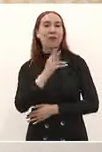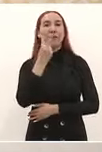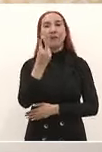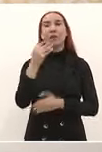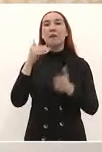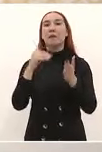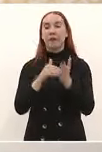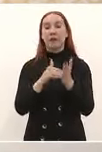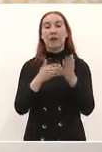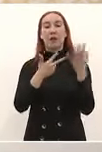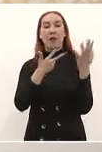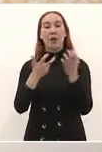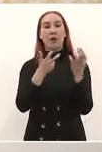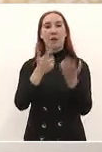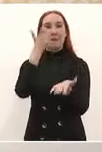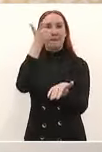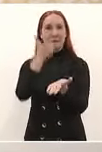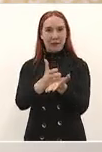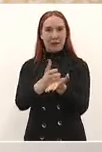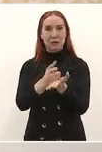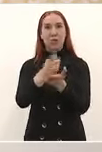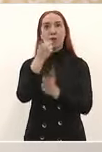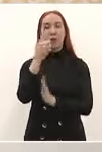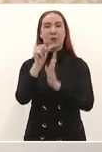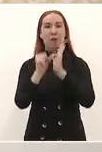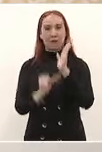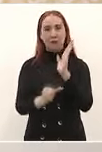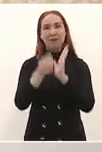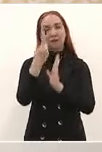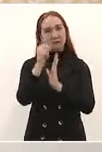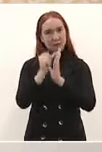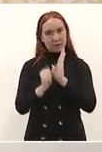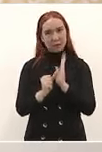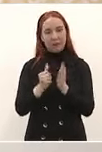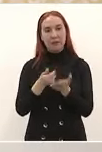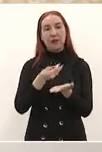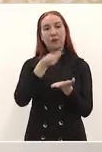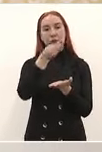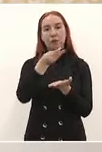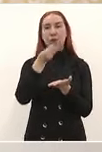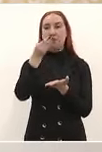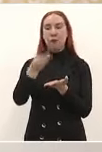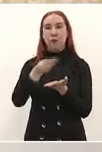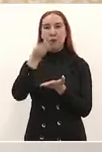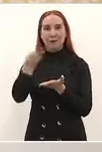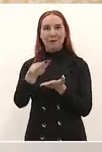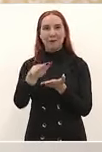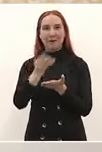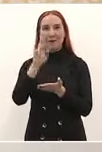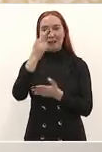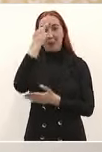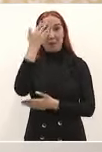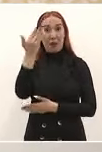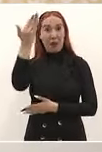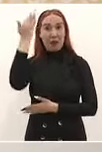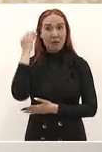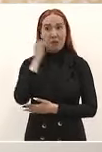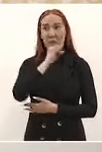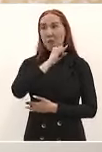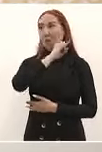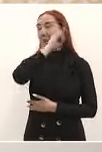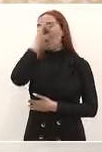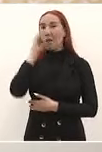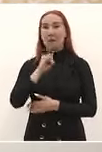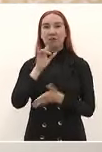800 pesos mensuales sin ninguna duda nunca en la historia se habían invertido tanto